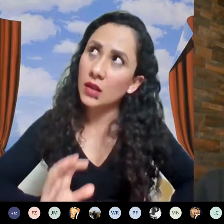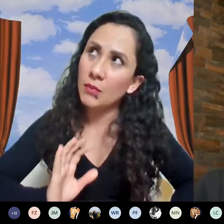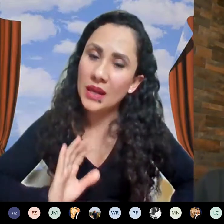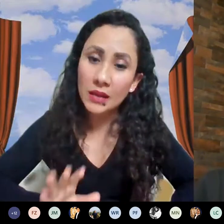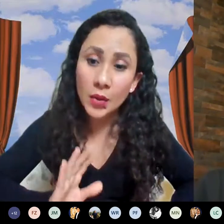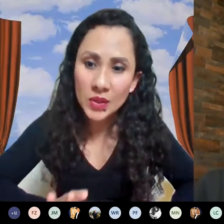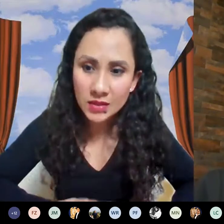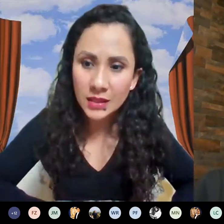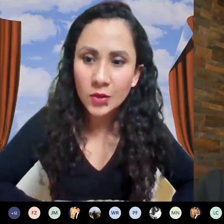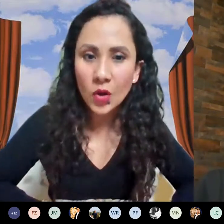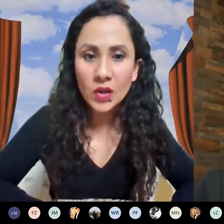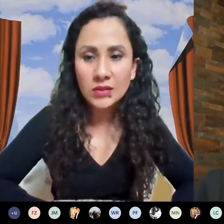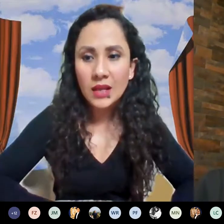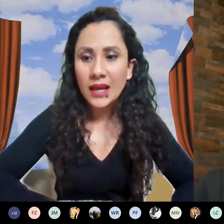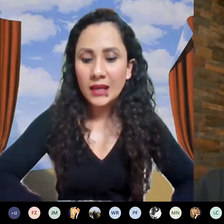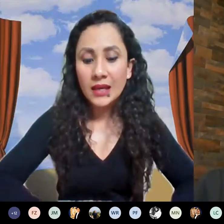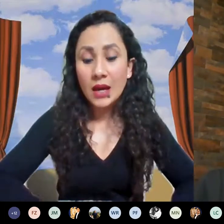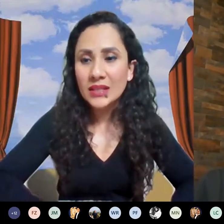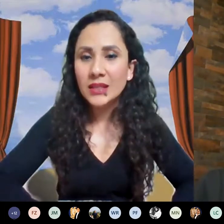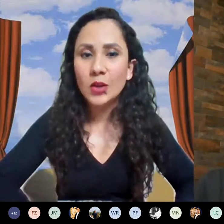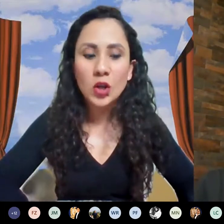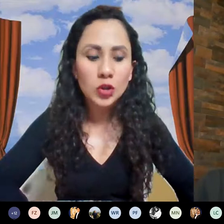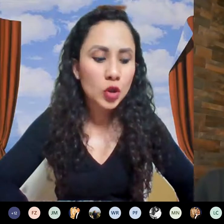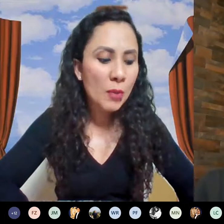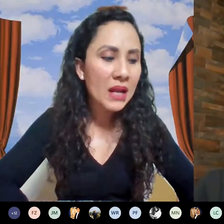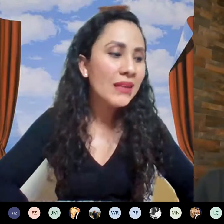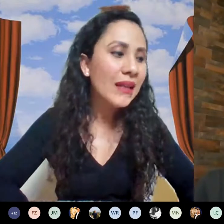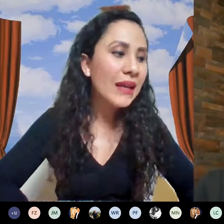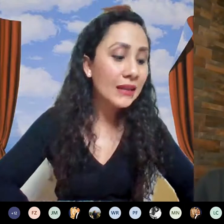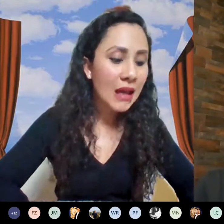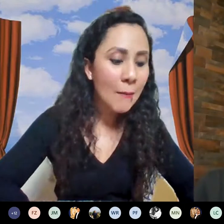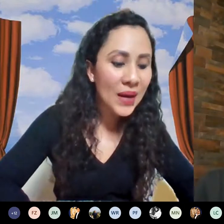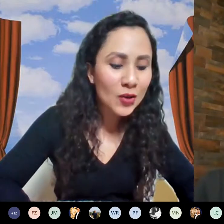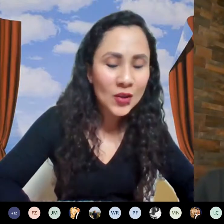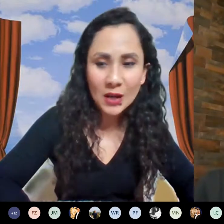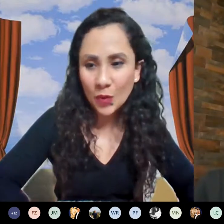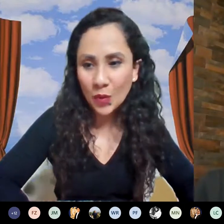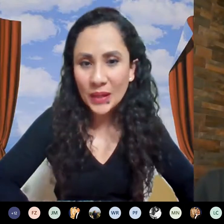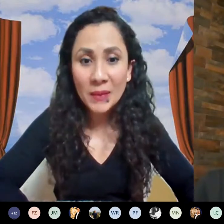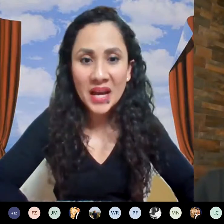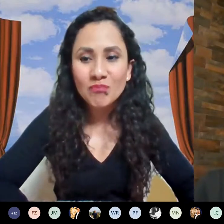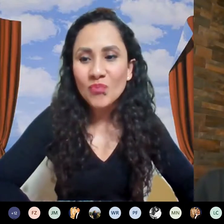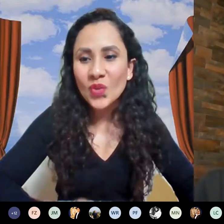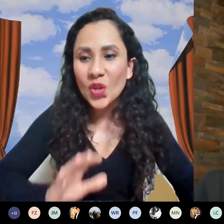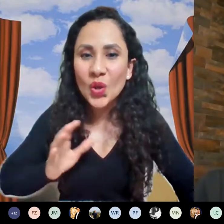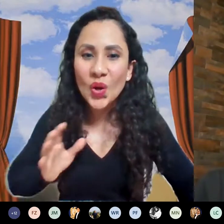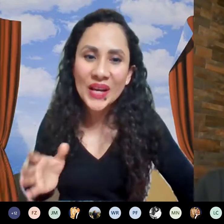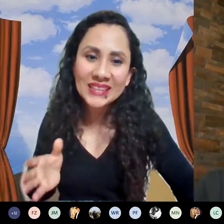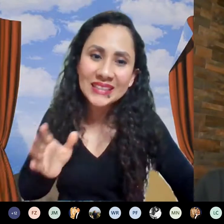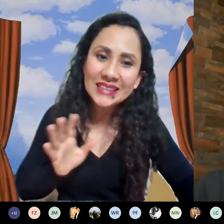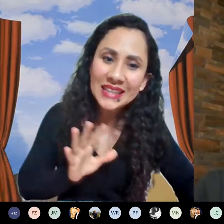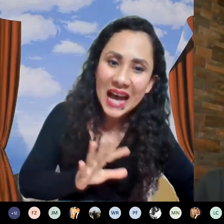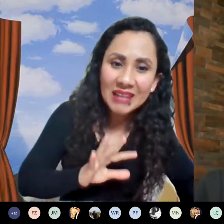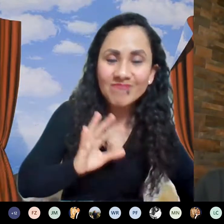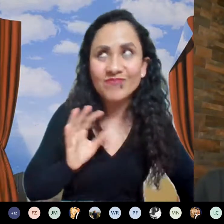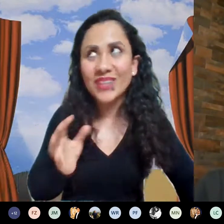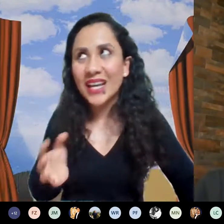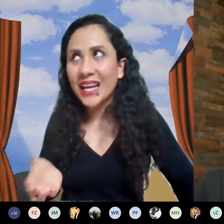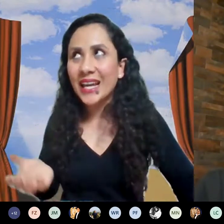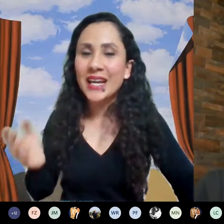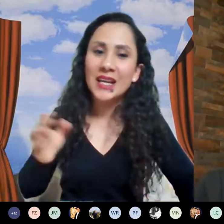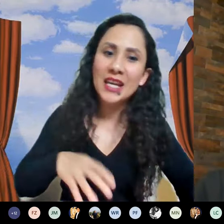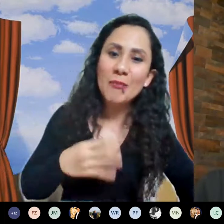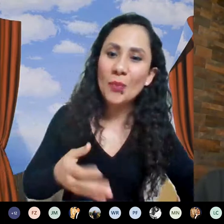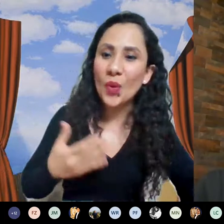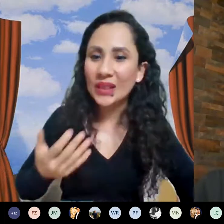métodos metaurísticos y heurísticos normalmente el tamaño del problema no es tan